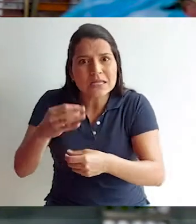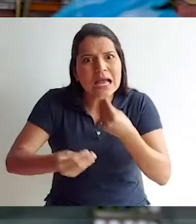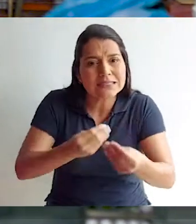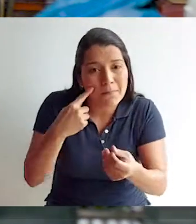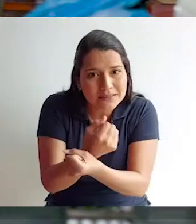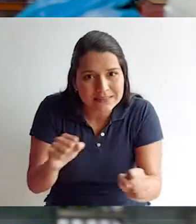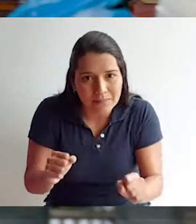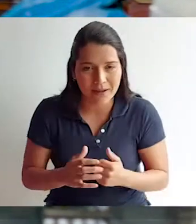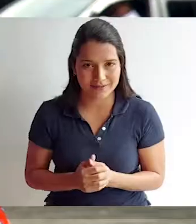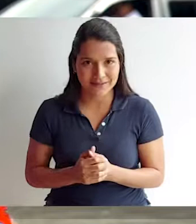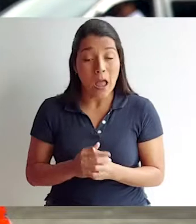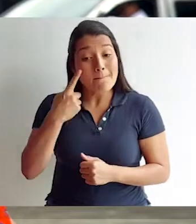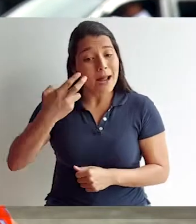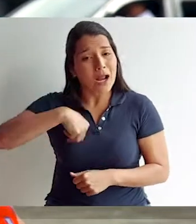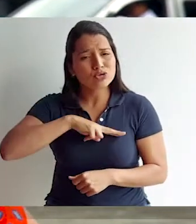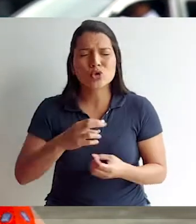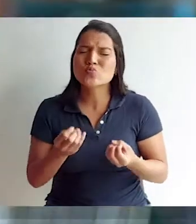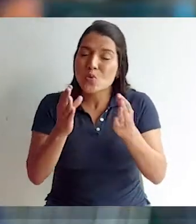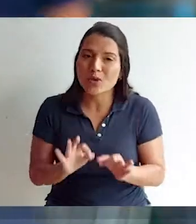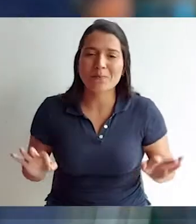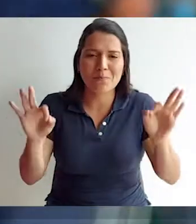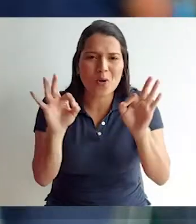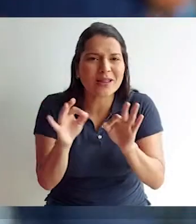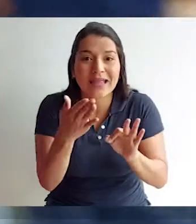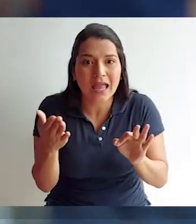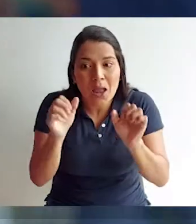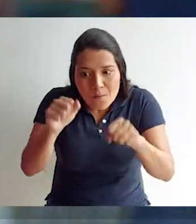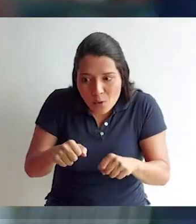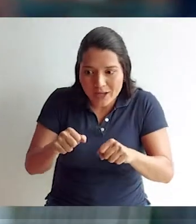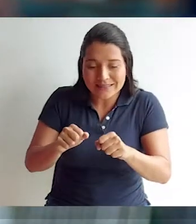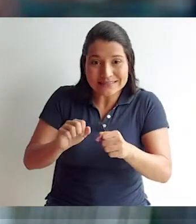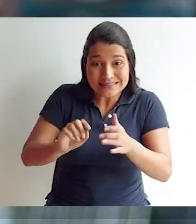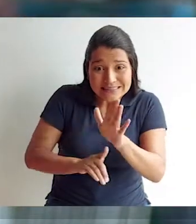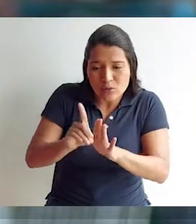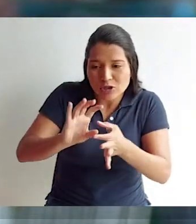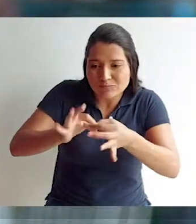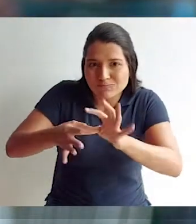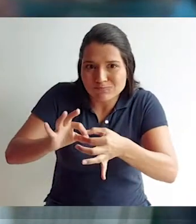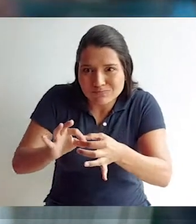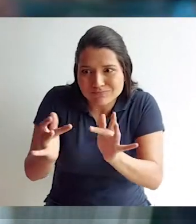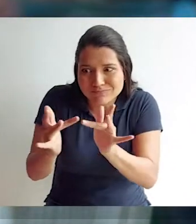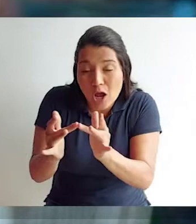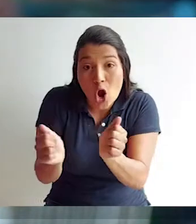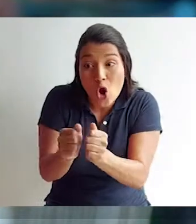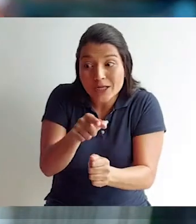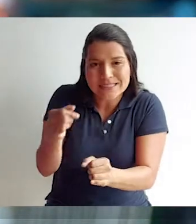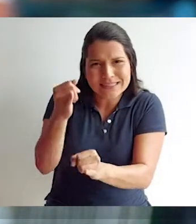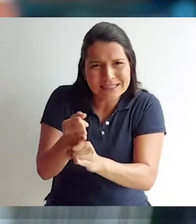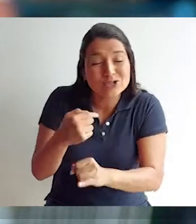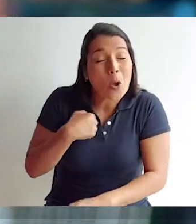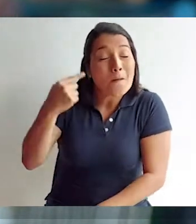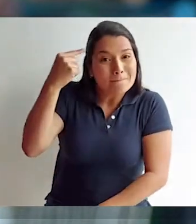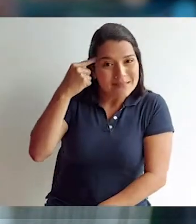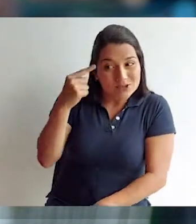perdió la hoja. ¿Y por qué no hacemos algo para rescatarlo? Para nosotros es muy, muy importante el encadenamiento que ha habido con esas